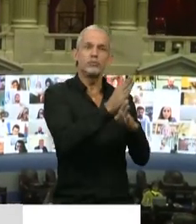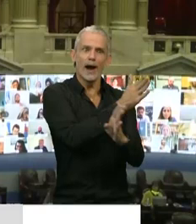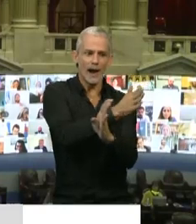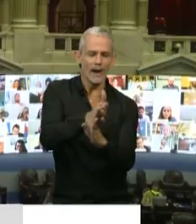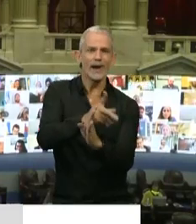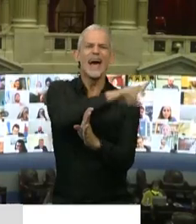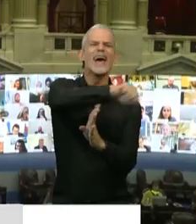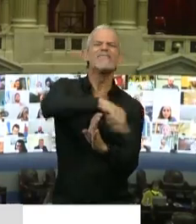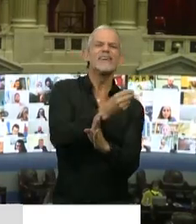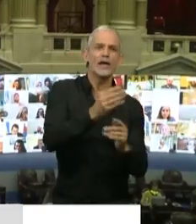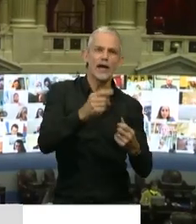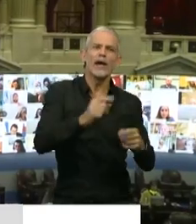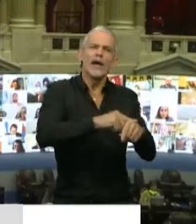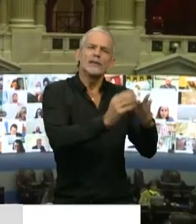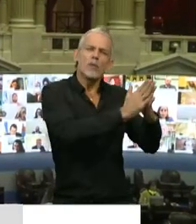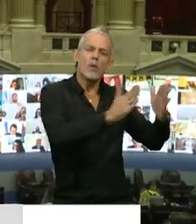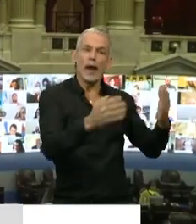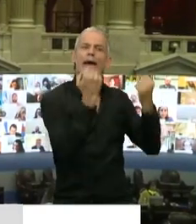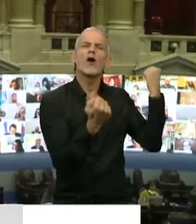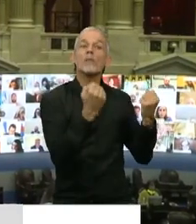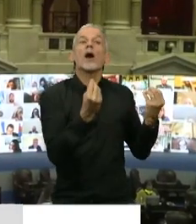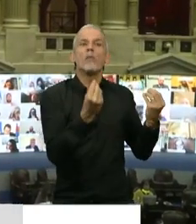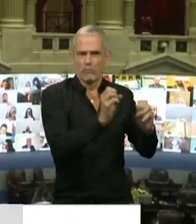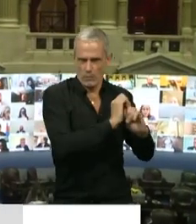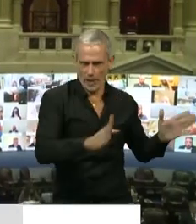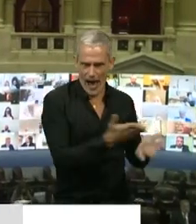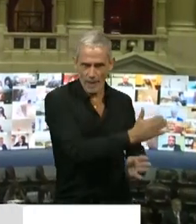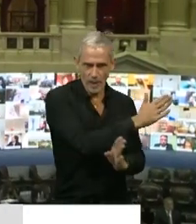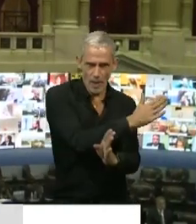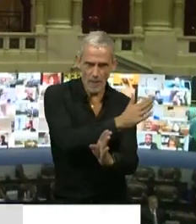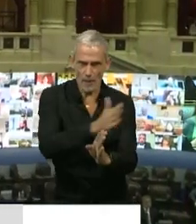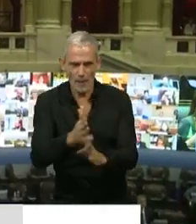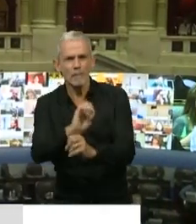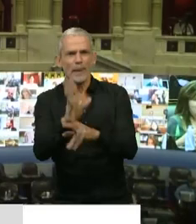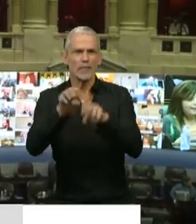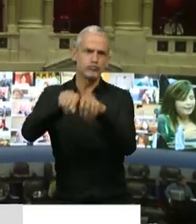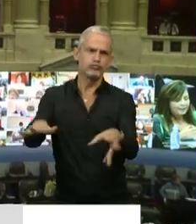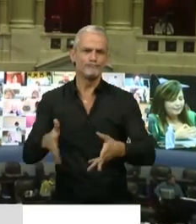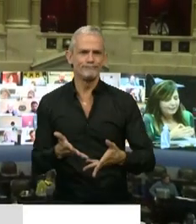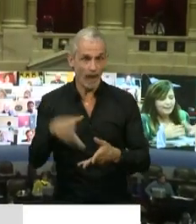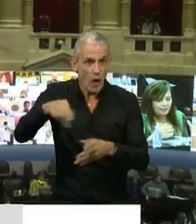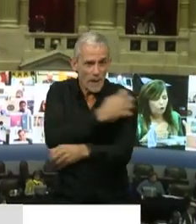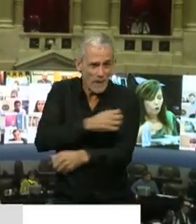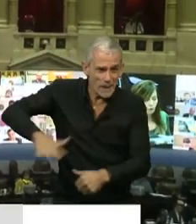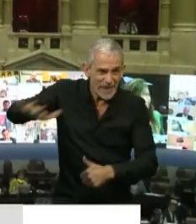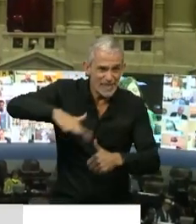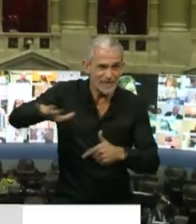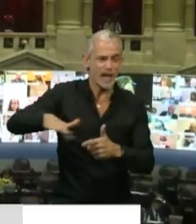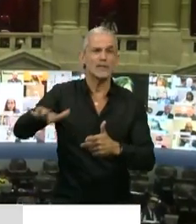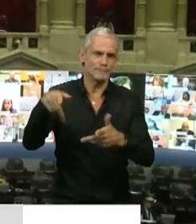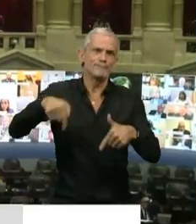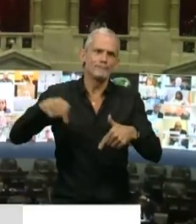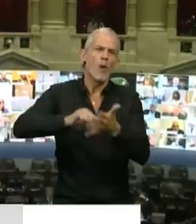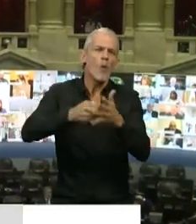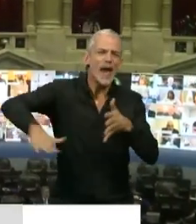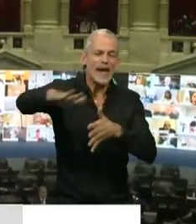de una situación económica gravísima y teniendo hoy en las villas y en los barrios vulnerables de la Ciudad de